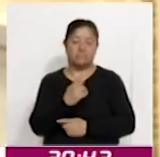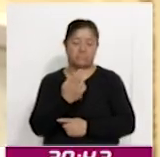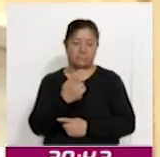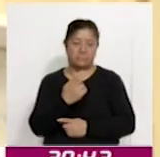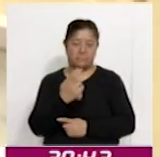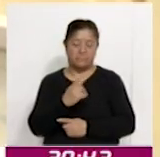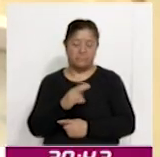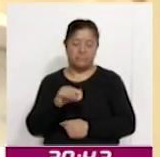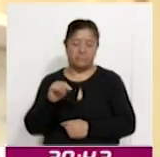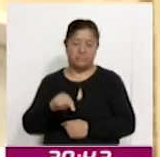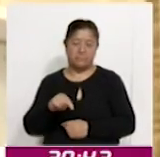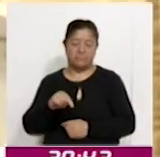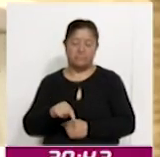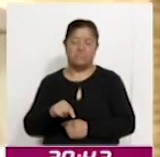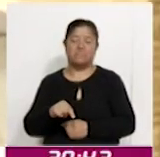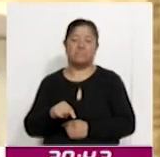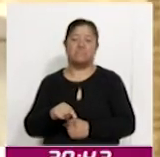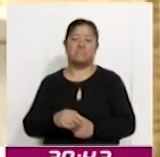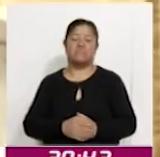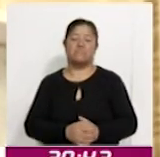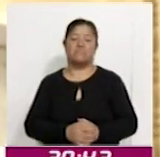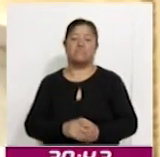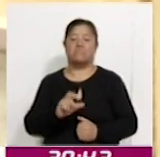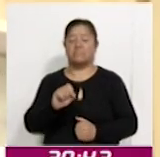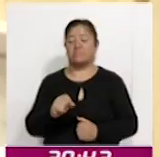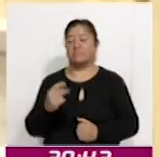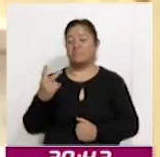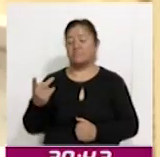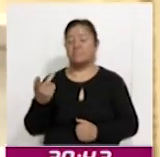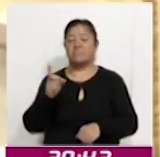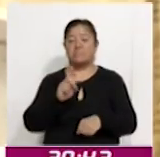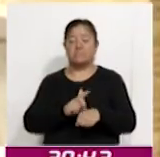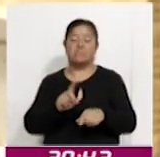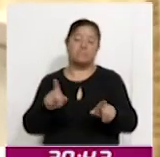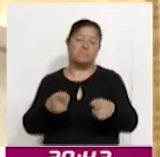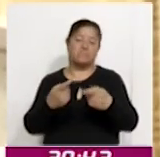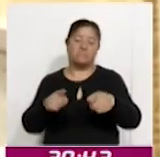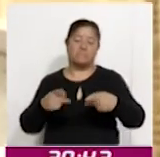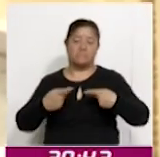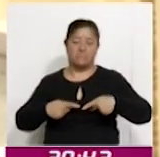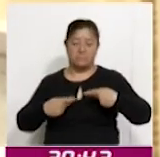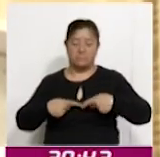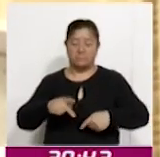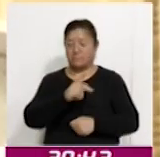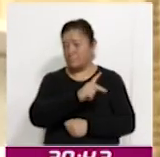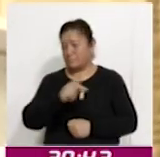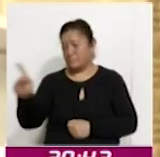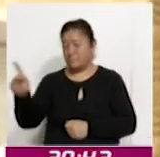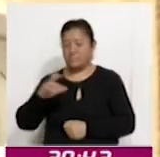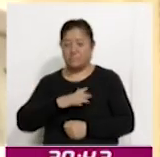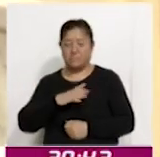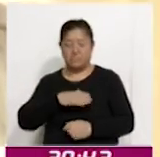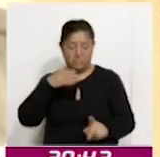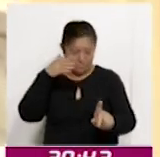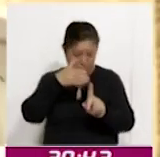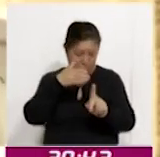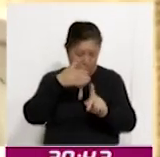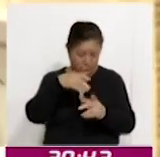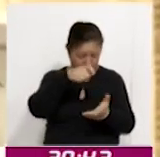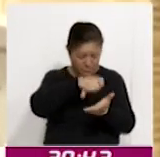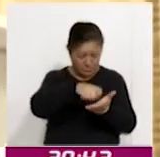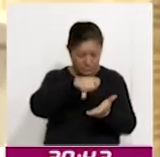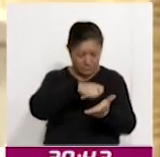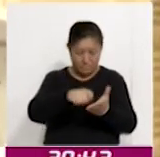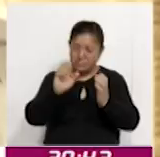músicos, todos aquellos que se han dedicado a la composición de la música,